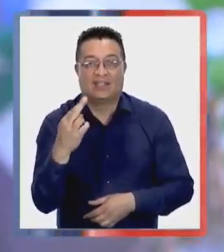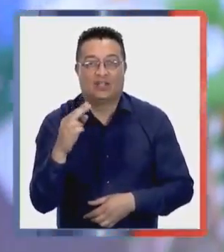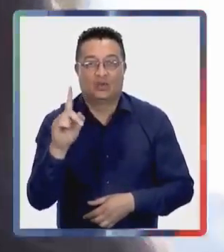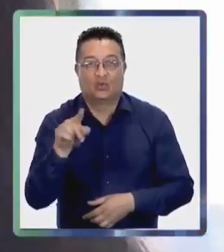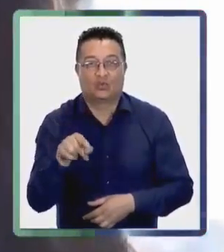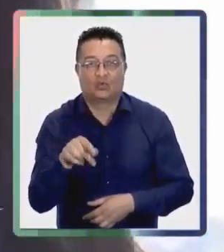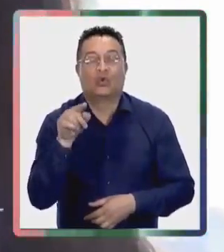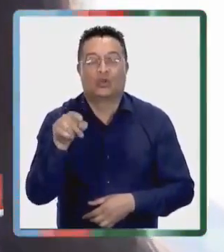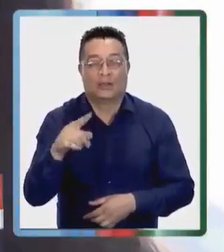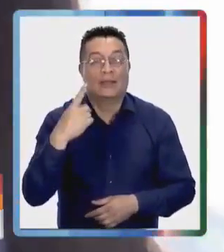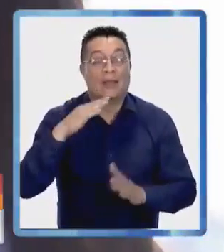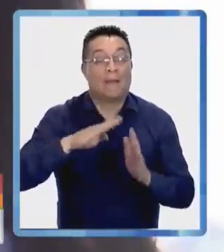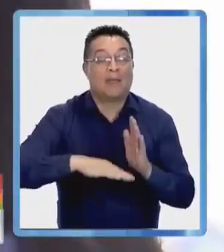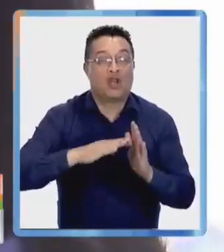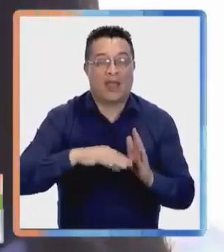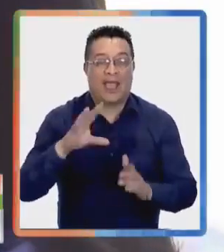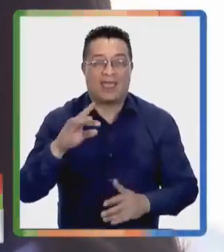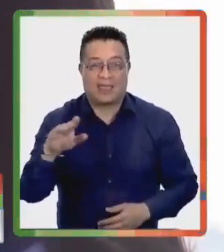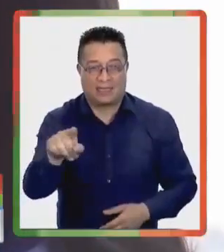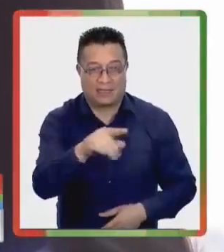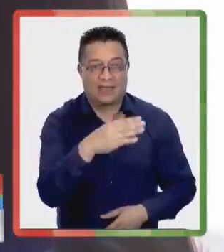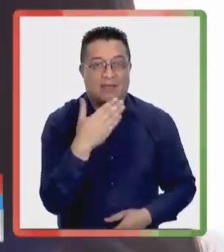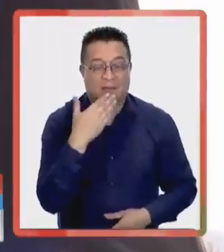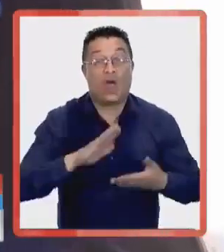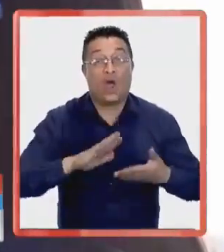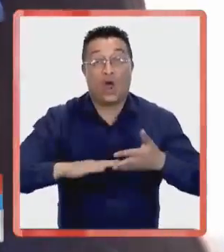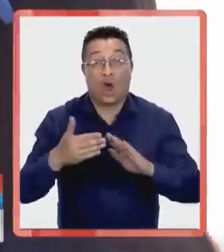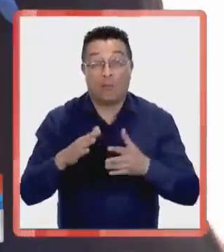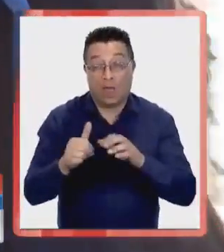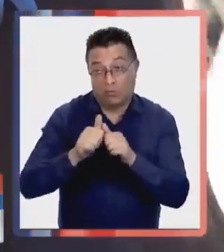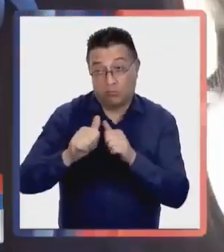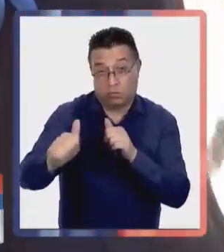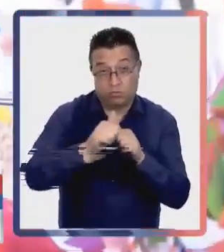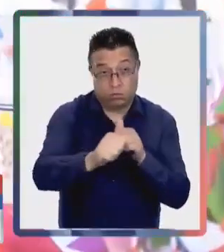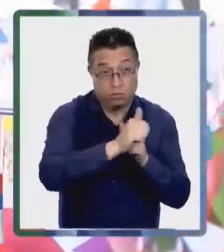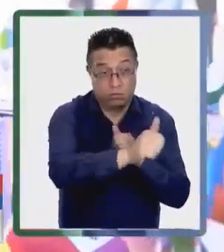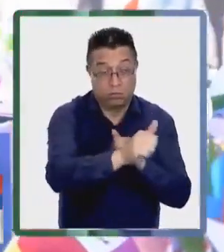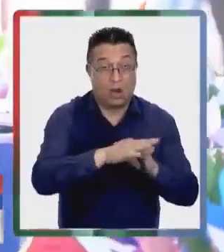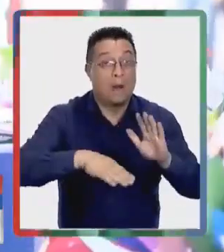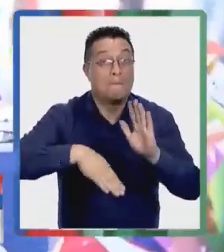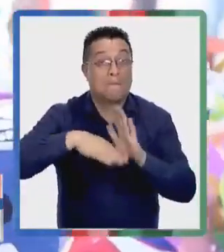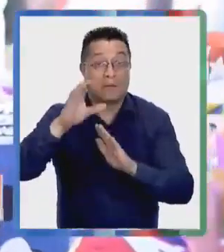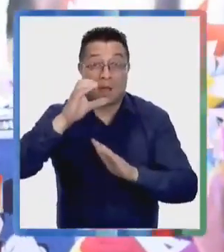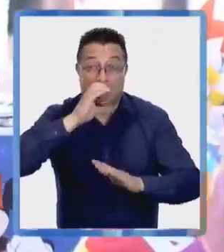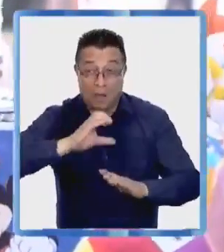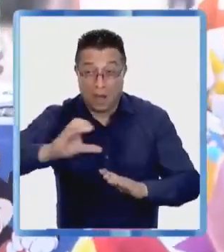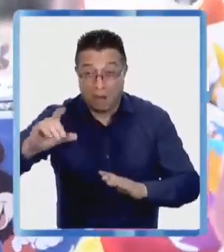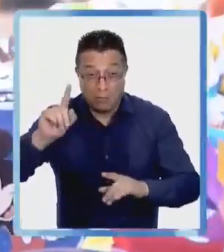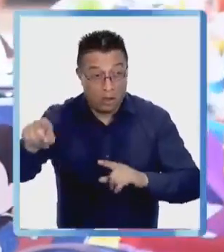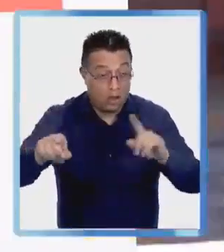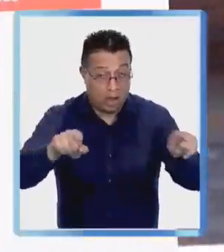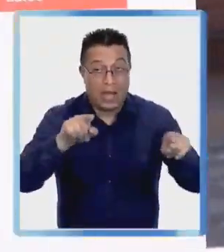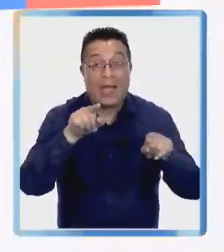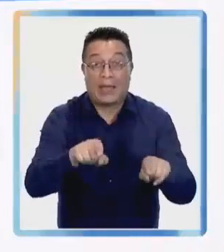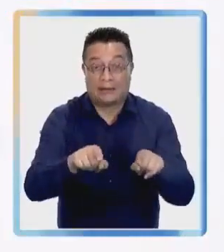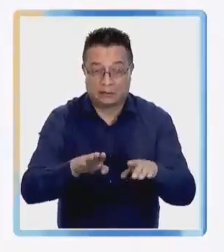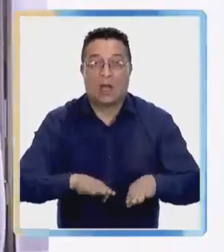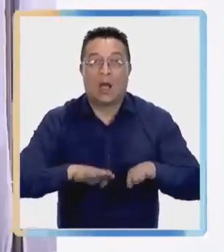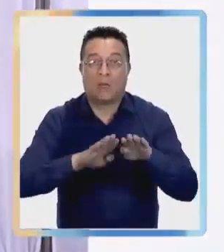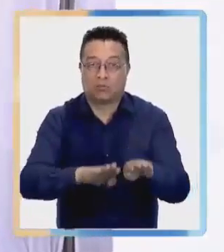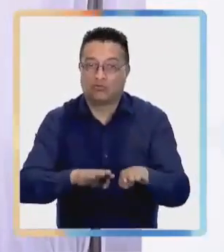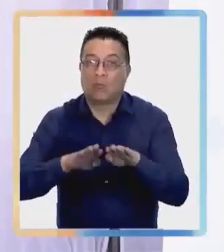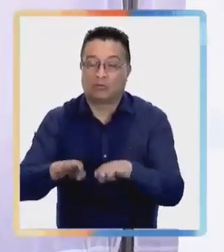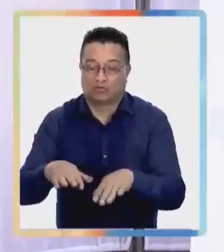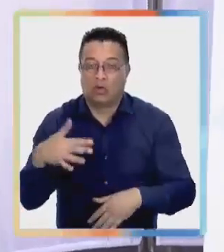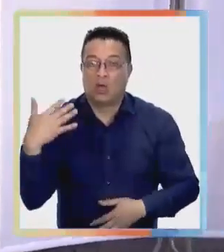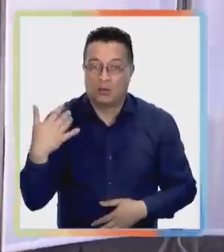afecciones de menores de edad. Para las comunidades apartadas o zonas de alta ruralidad, este tipo de apoyos